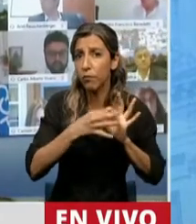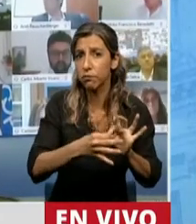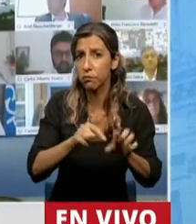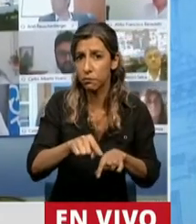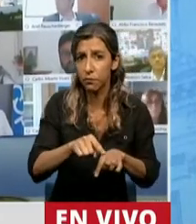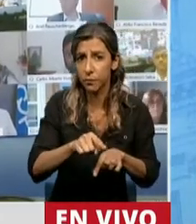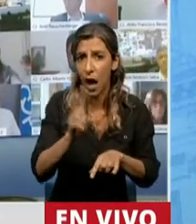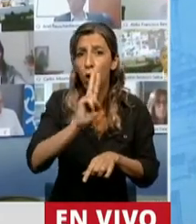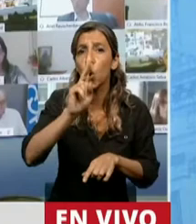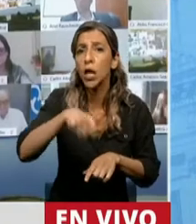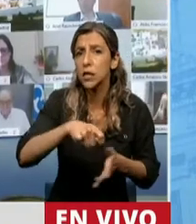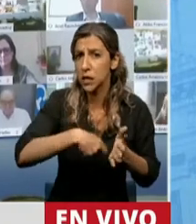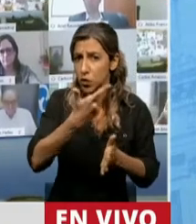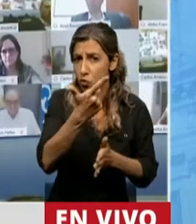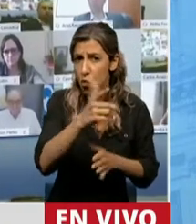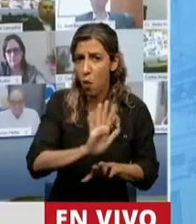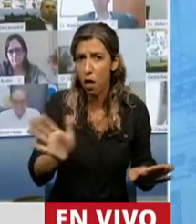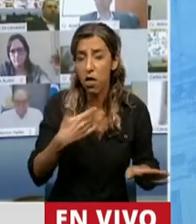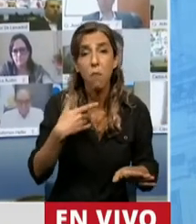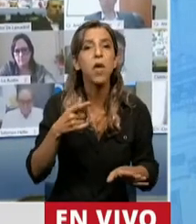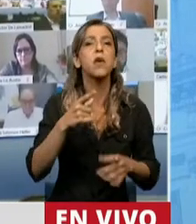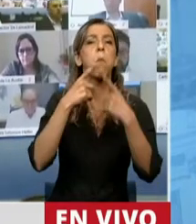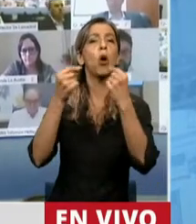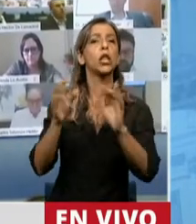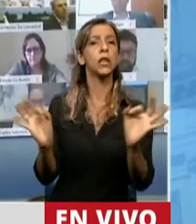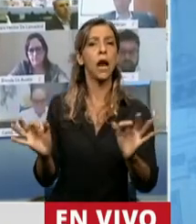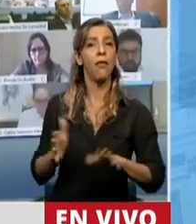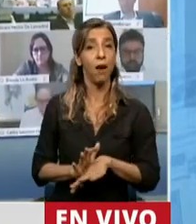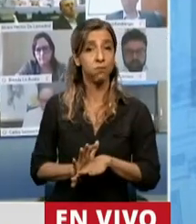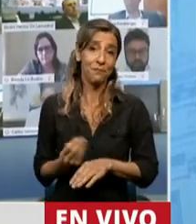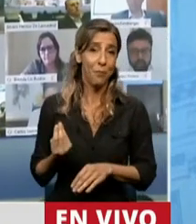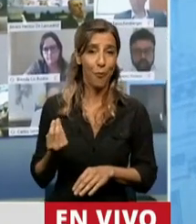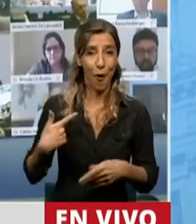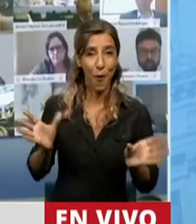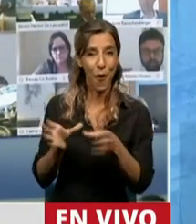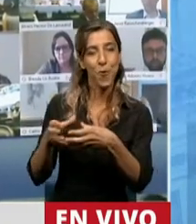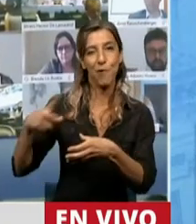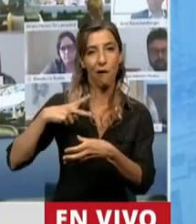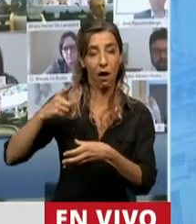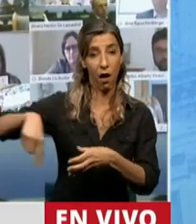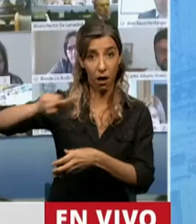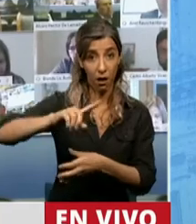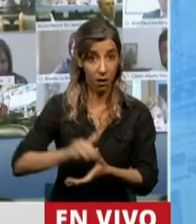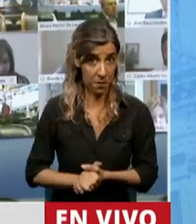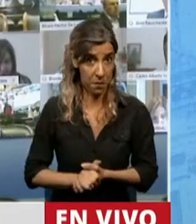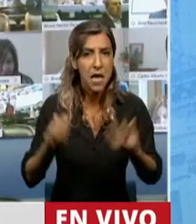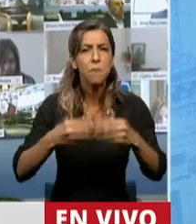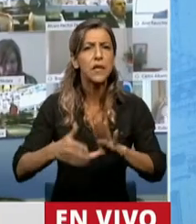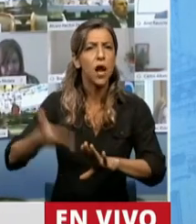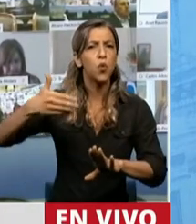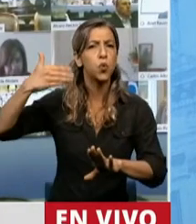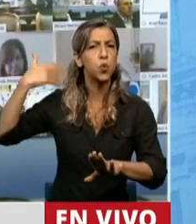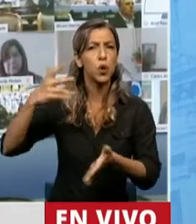quejó, ahí nadie se quejó de la ilegalidad cuando avanzaban los especuladores inmobiliarios construyendo los barrios privados.